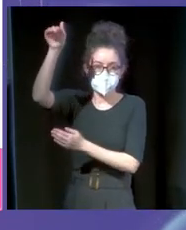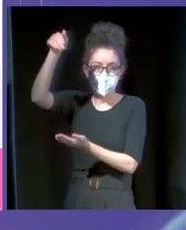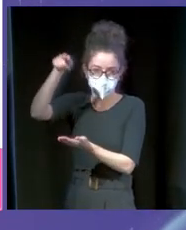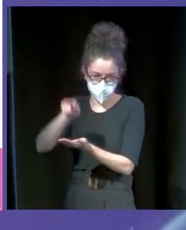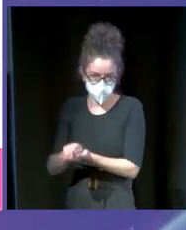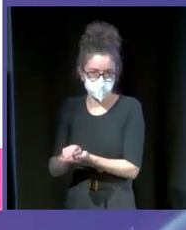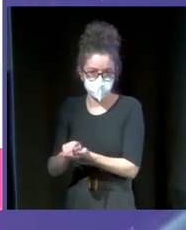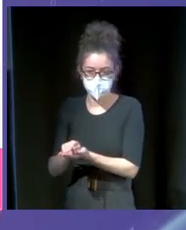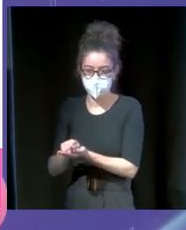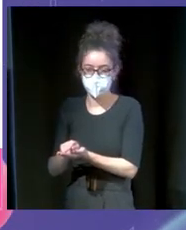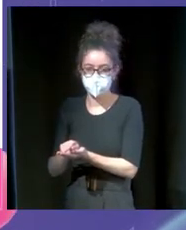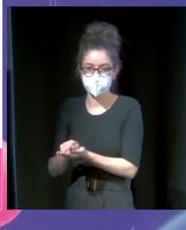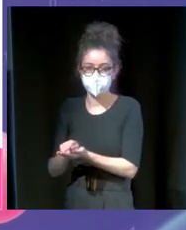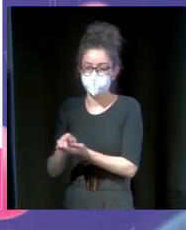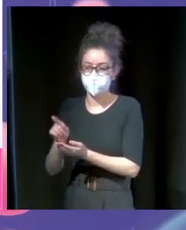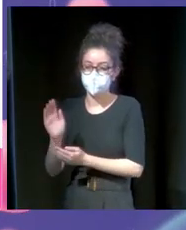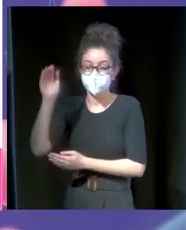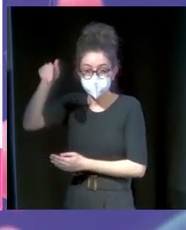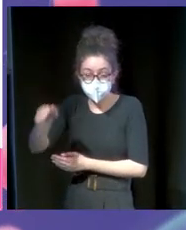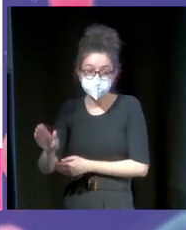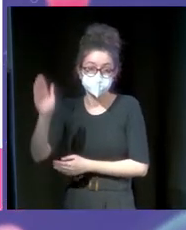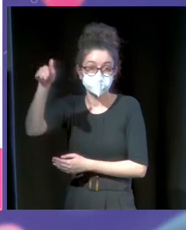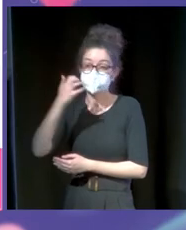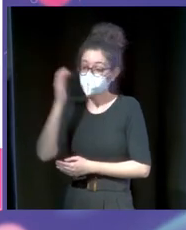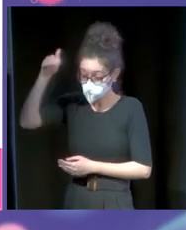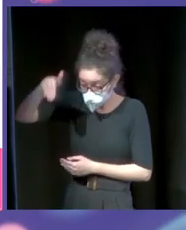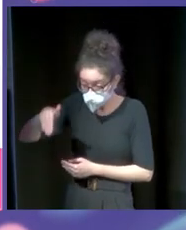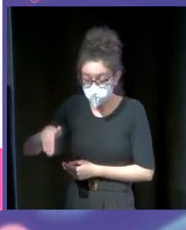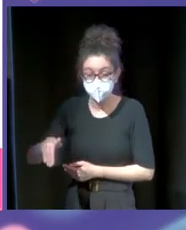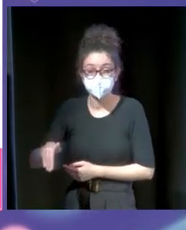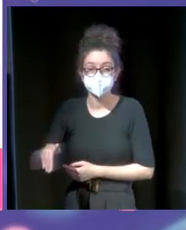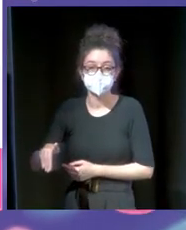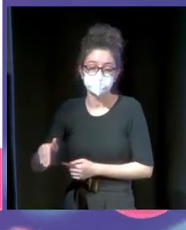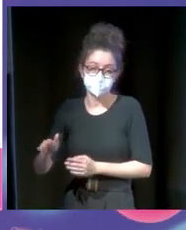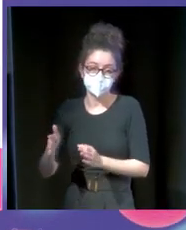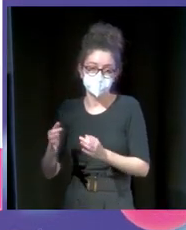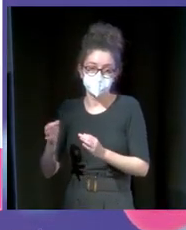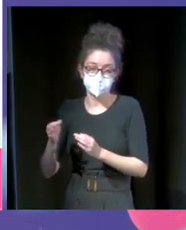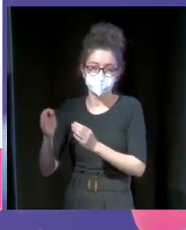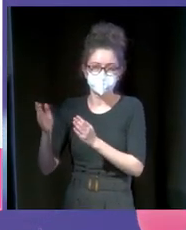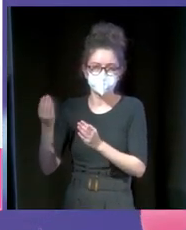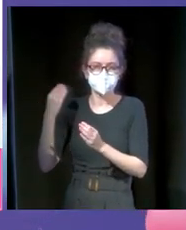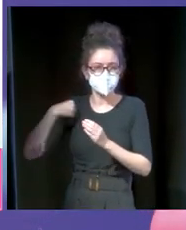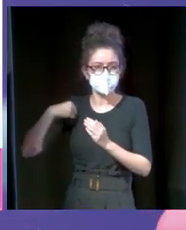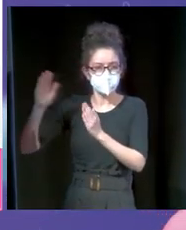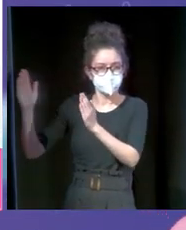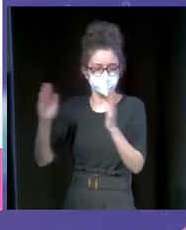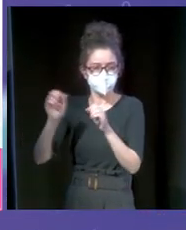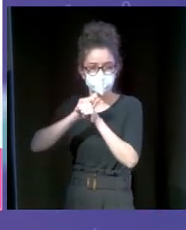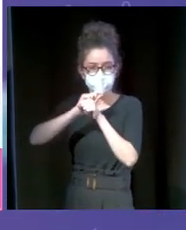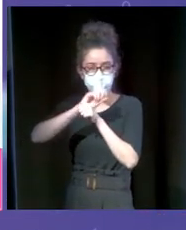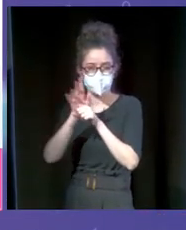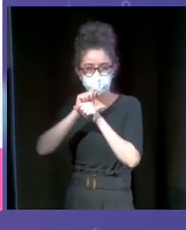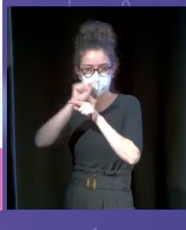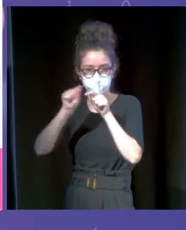ahí es clara cada vez que había olas. Si veis, cada vez que hay olas, en la sexta, yo no recuerdo cuál era, en la sexta del